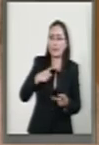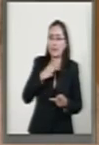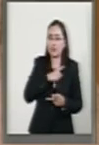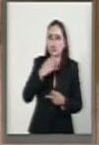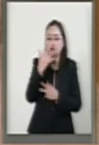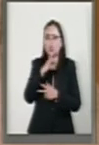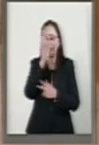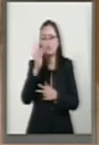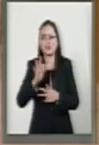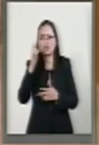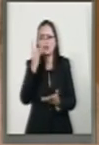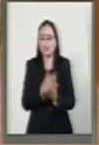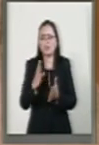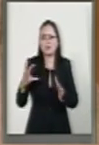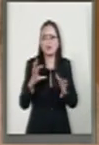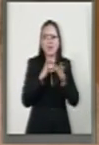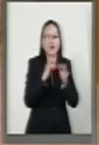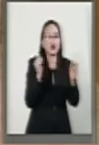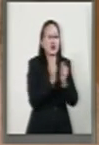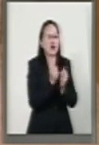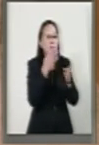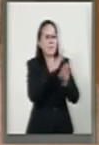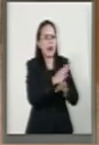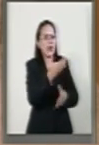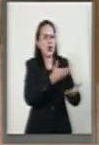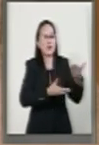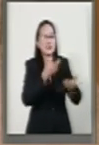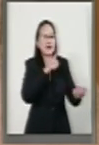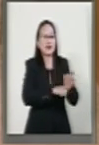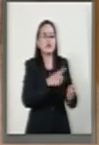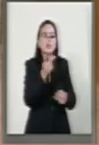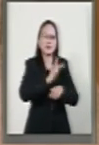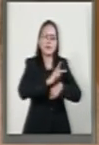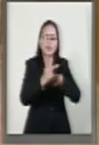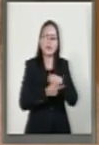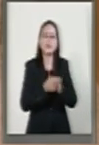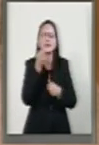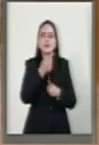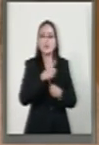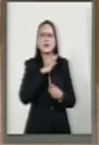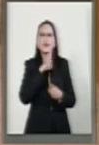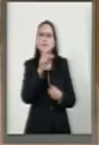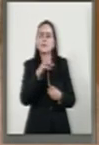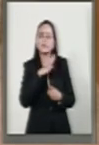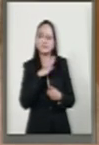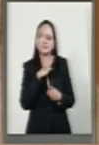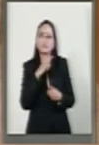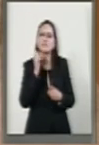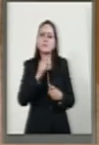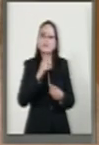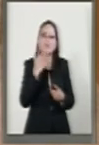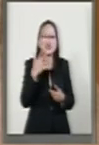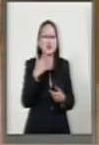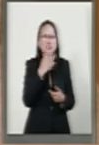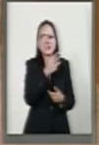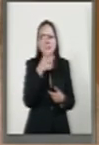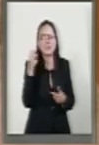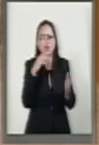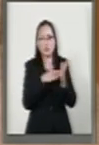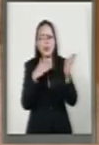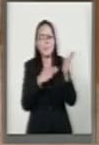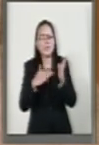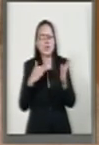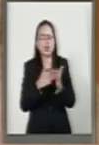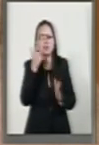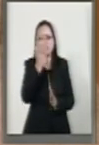% ha sido comprometido con la banca comercial que opera en nuestro país y que a su vez es acreedora de alrededor de 300 mil millones